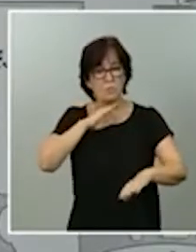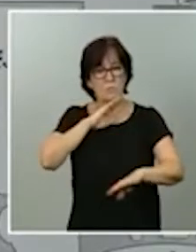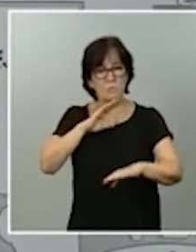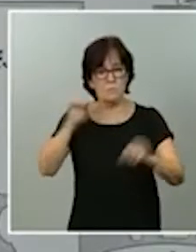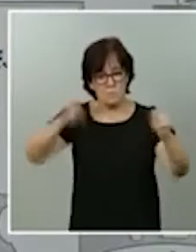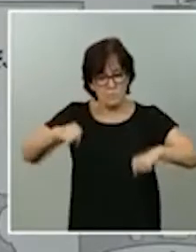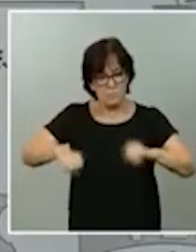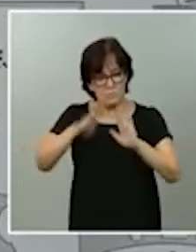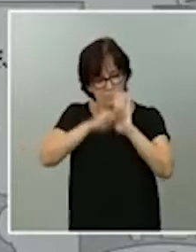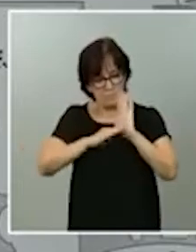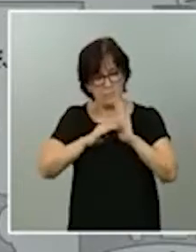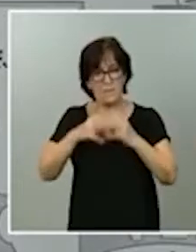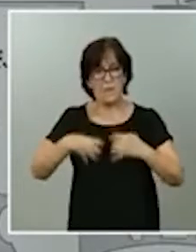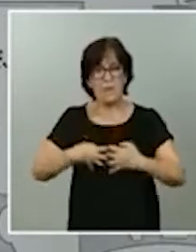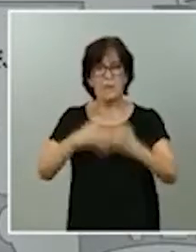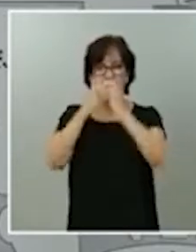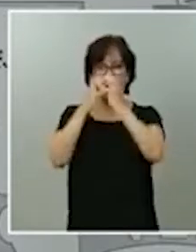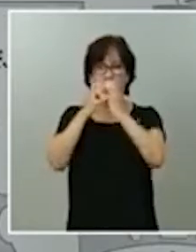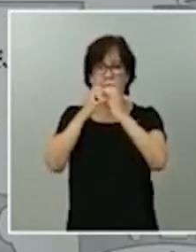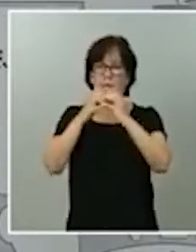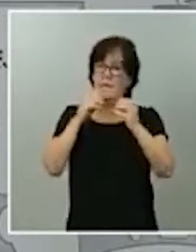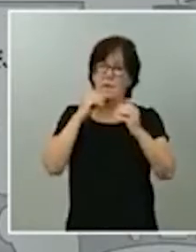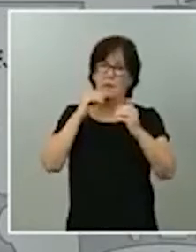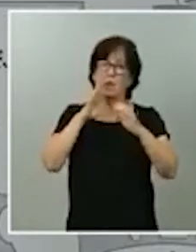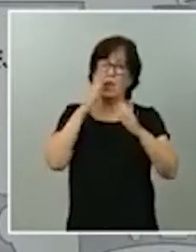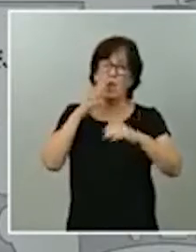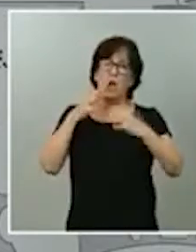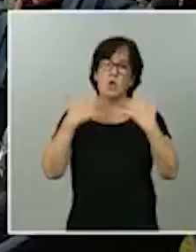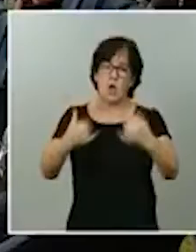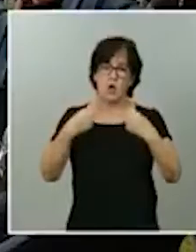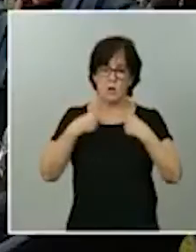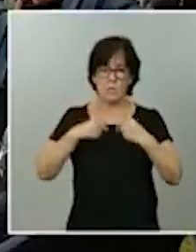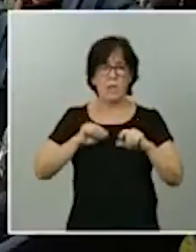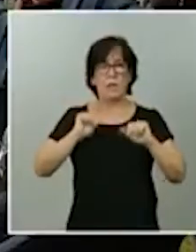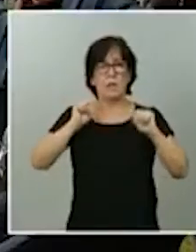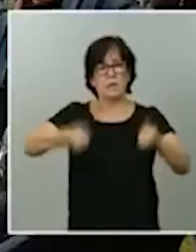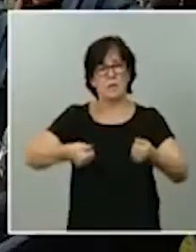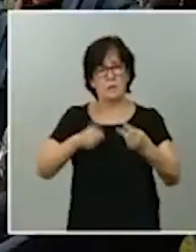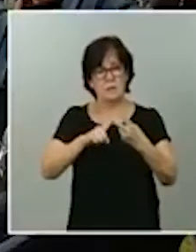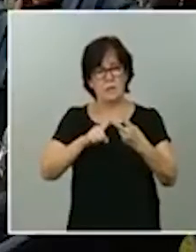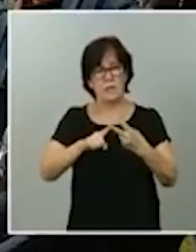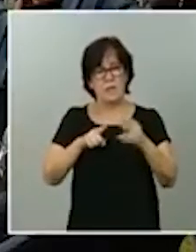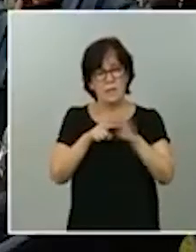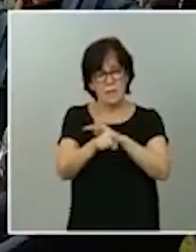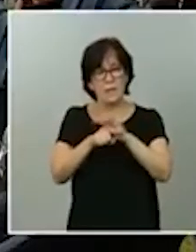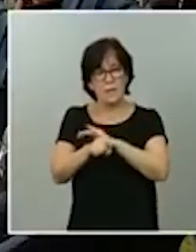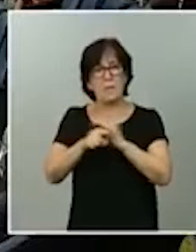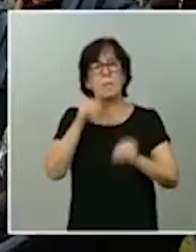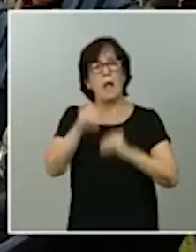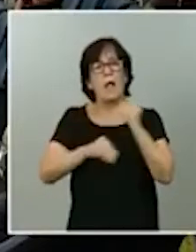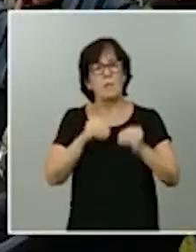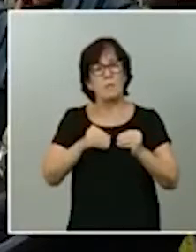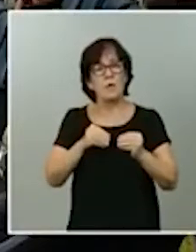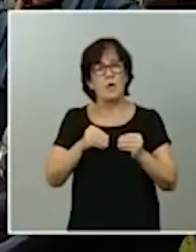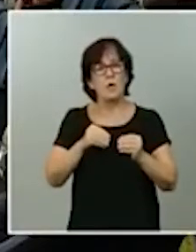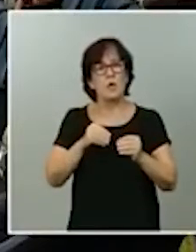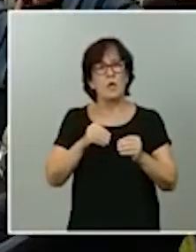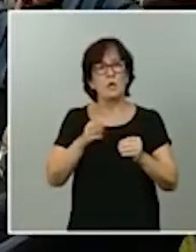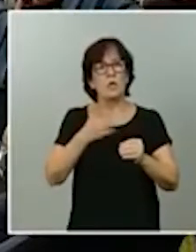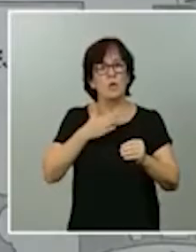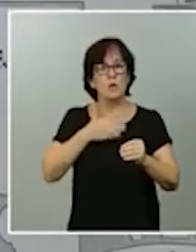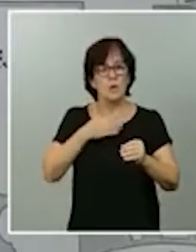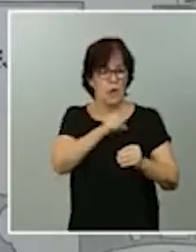de Reconstrucción, del Congreso de los Diputados. Iniciamos la tramitación para hacer un organismo autónomo del